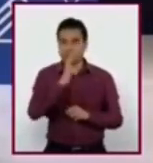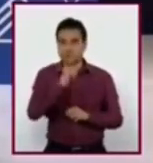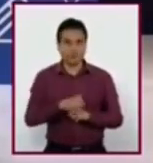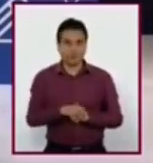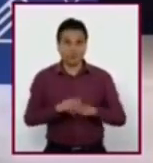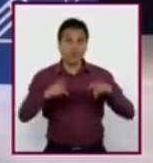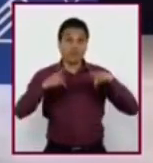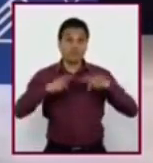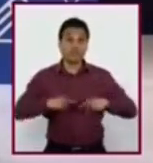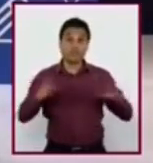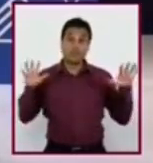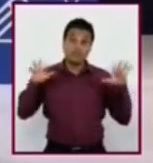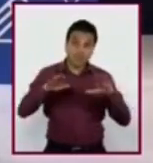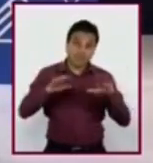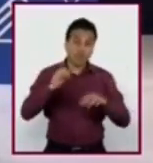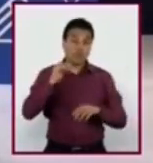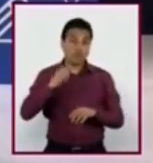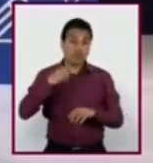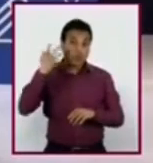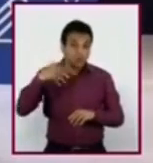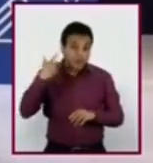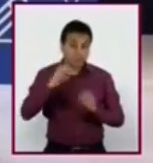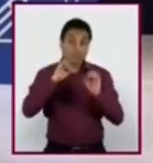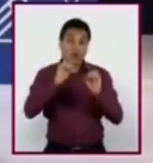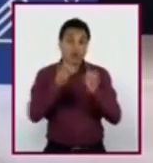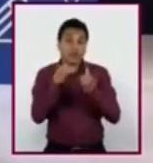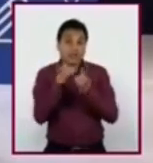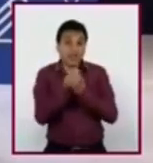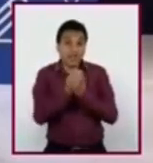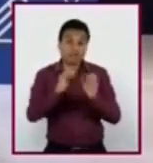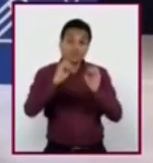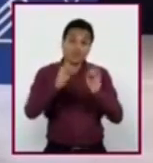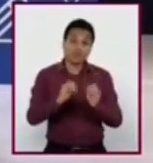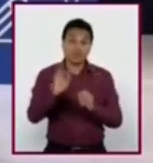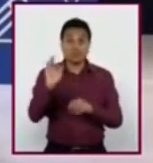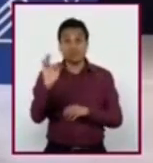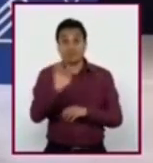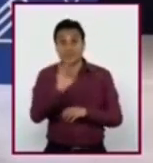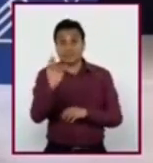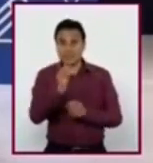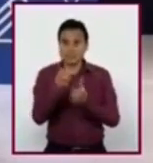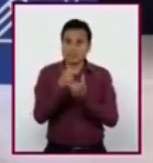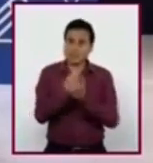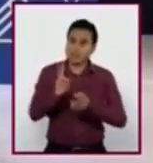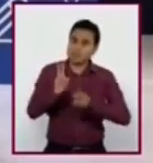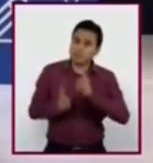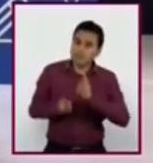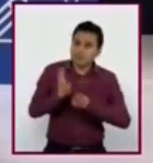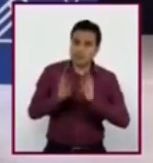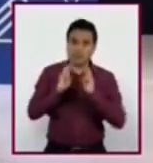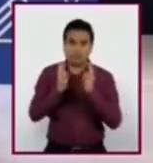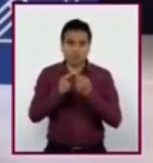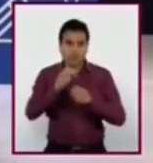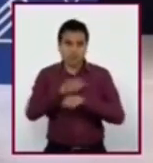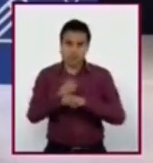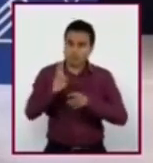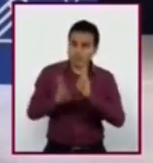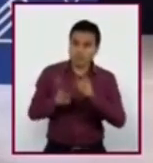como una conferencia o una clase, y tampoco si nos encontramos en uno privado como en una reunión con amigos.